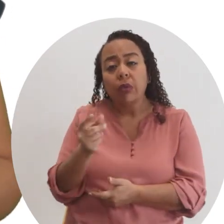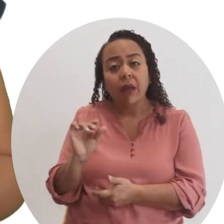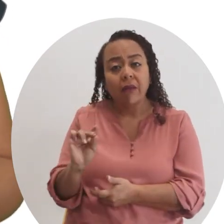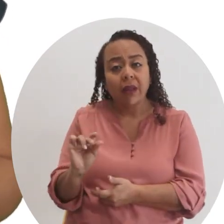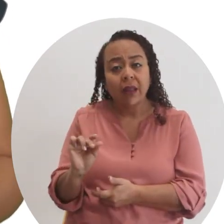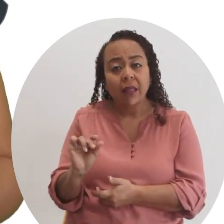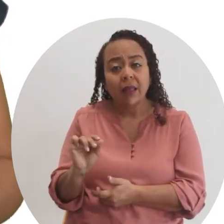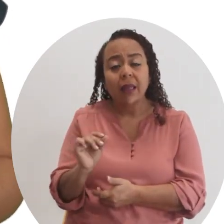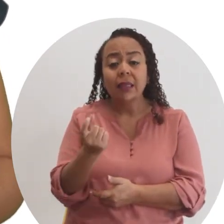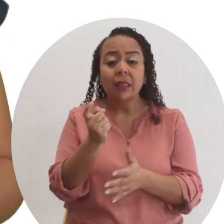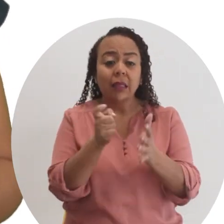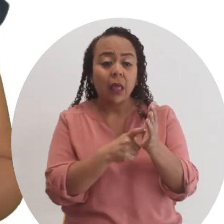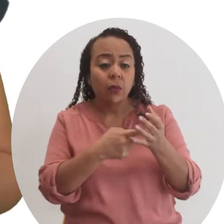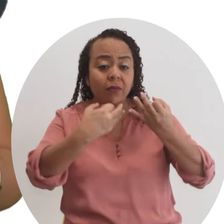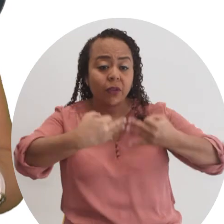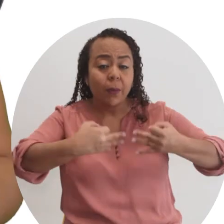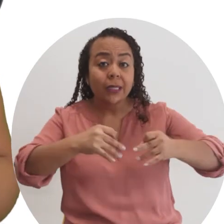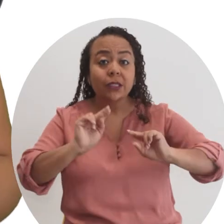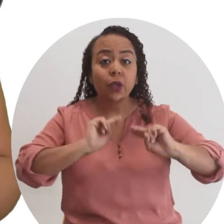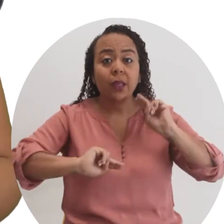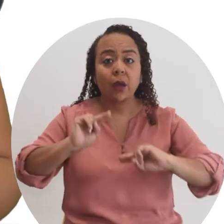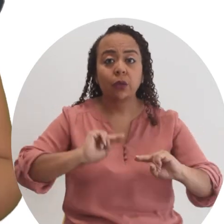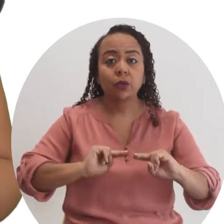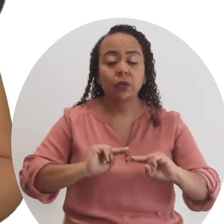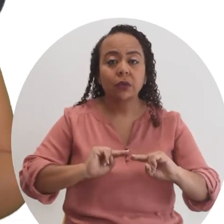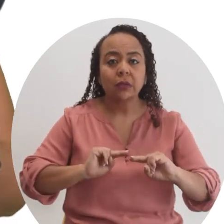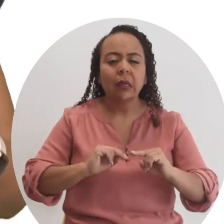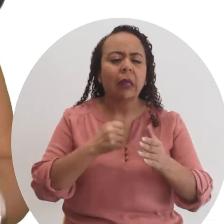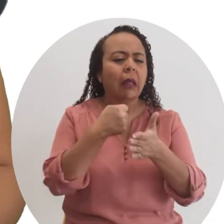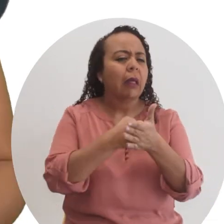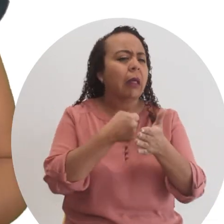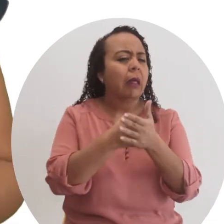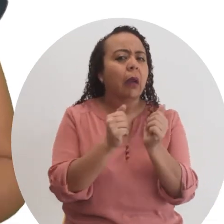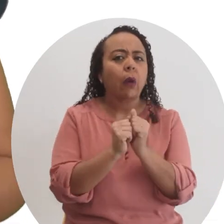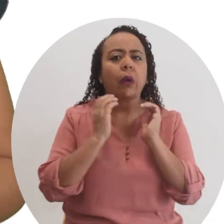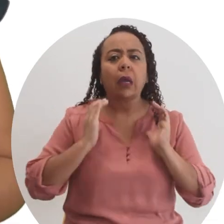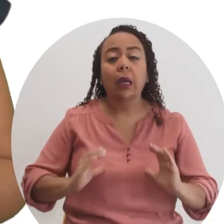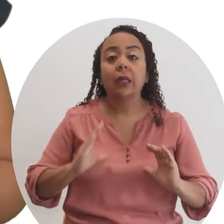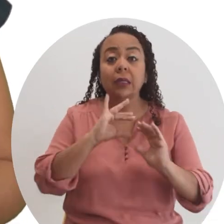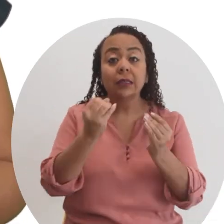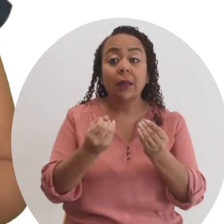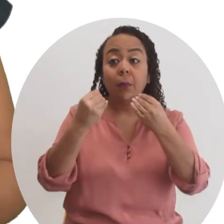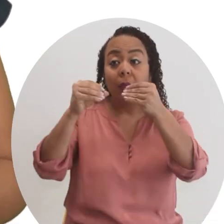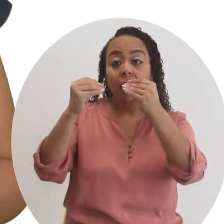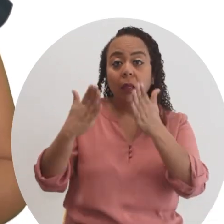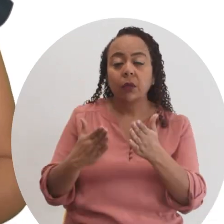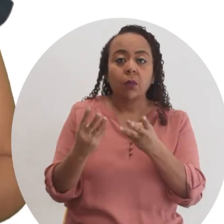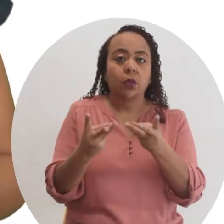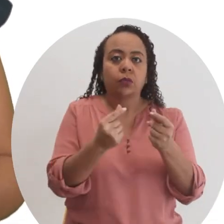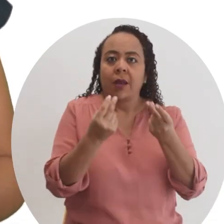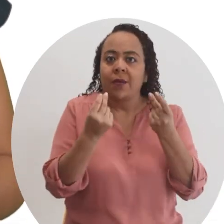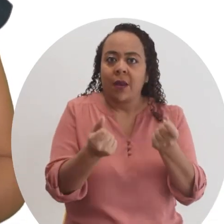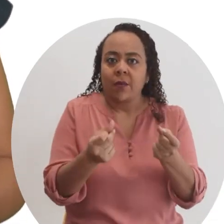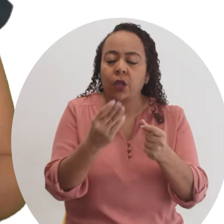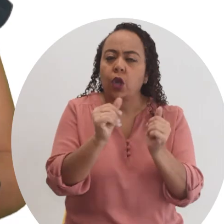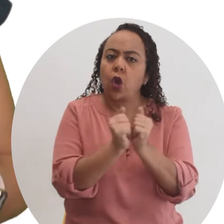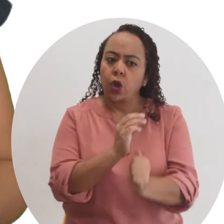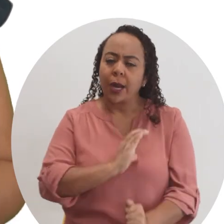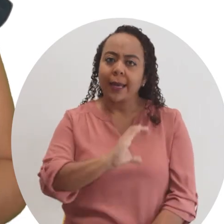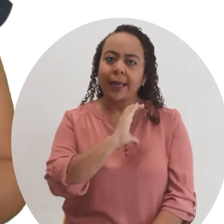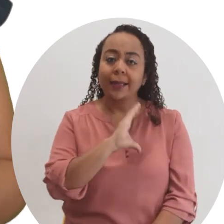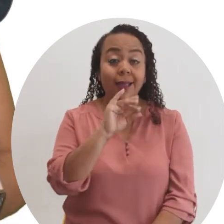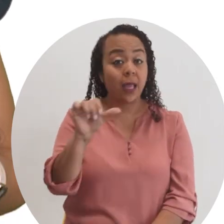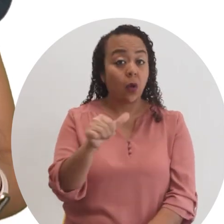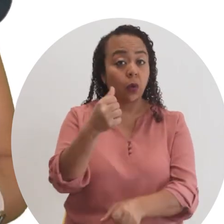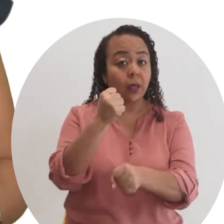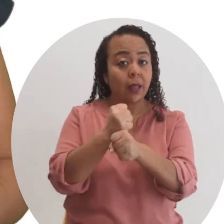contabilidad, las deudas, la formalización del negocio, lidiar con la clientela y entes proveedores, producir rápido y con